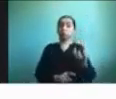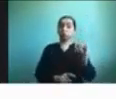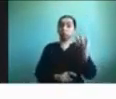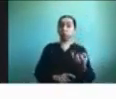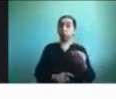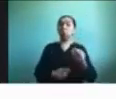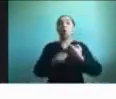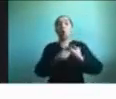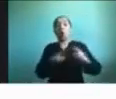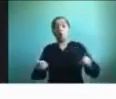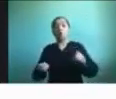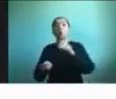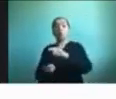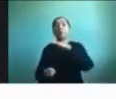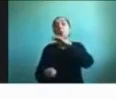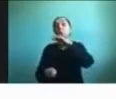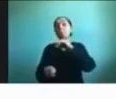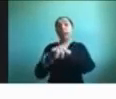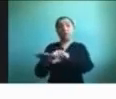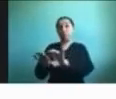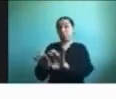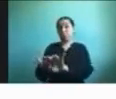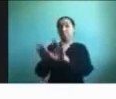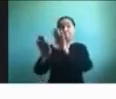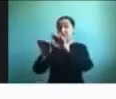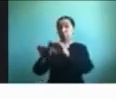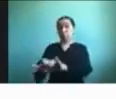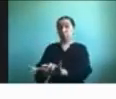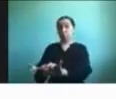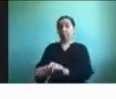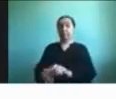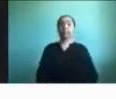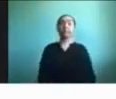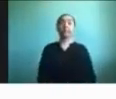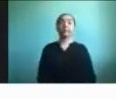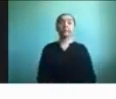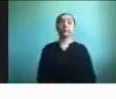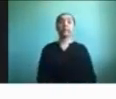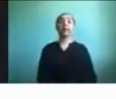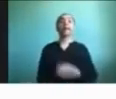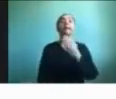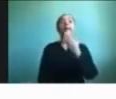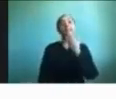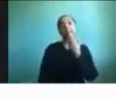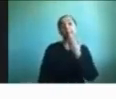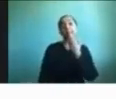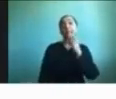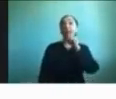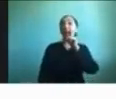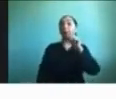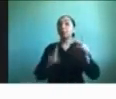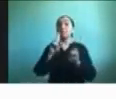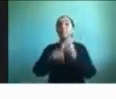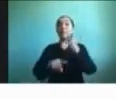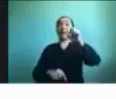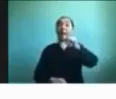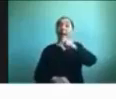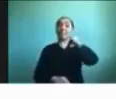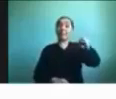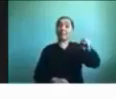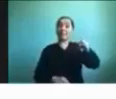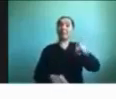para uso online. Finalmente, también contamos con nuestra primera aplicación, llamada La Mesita,